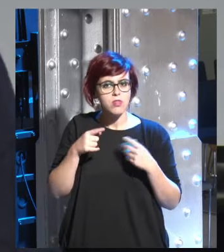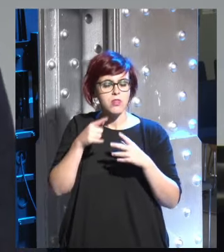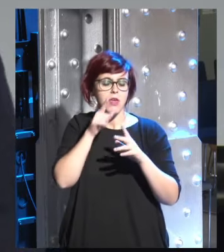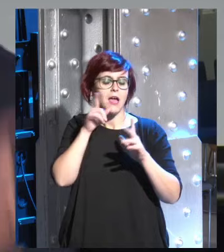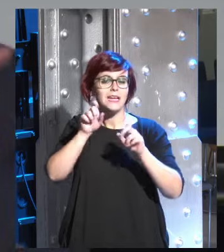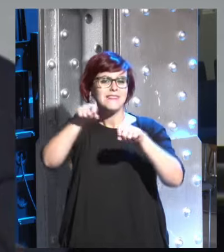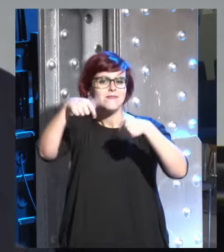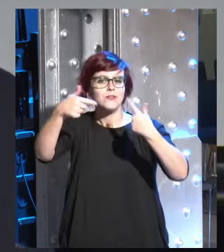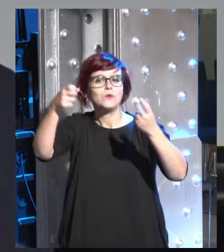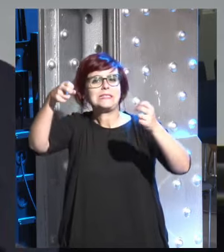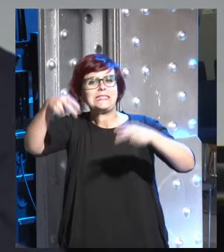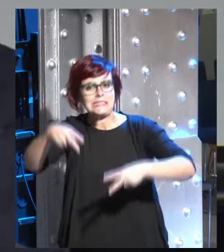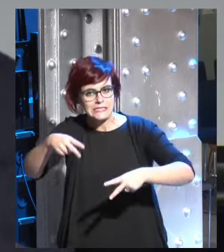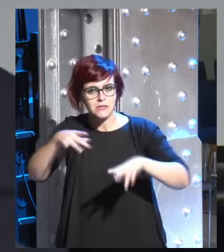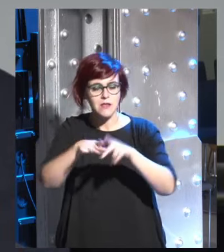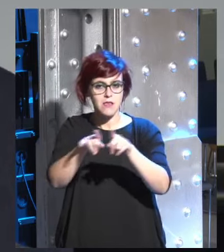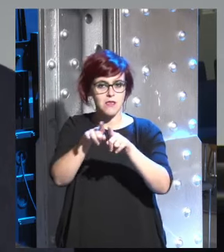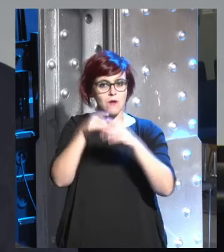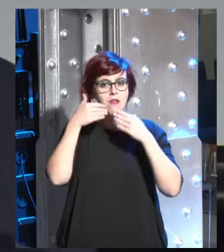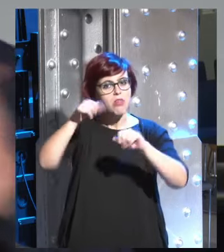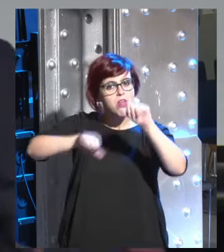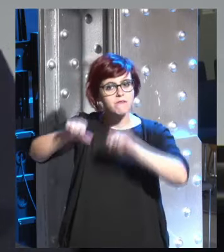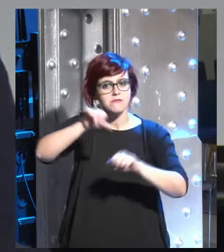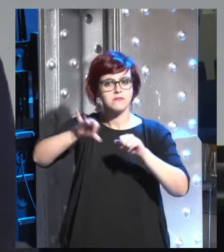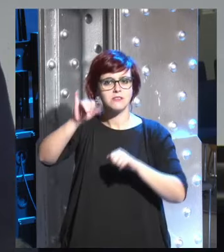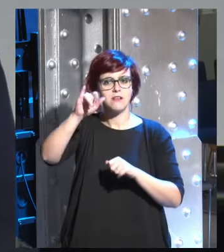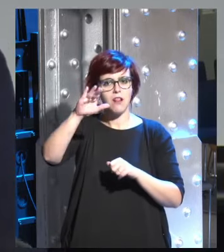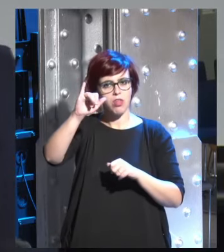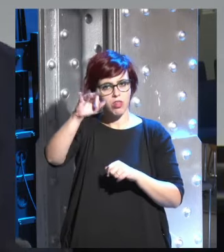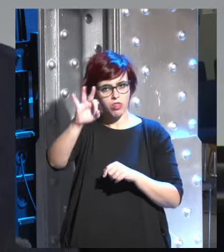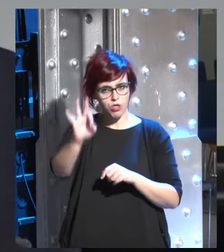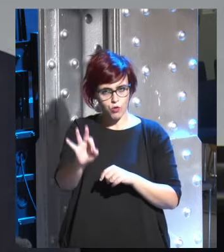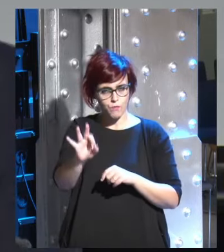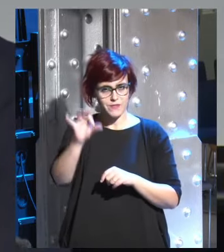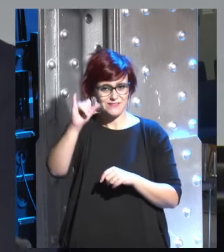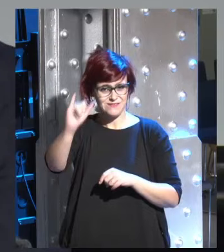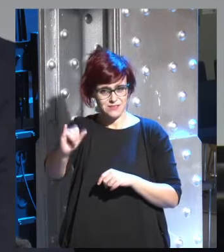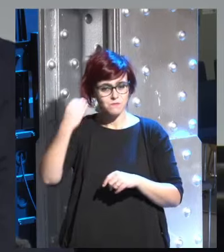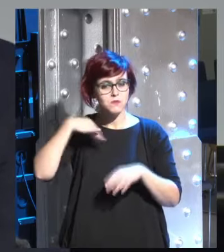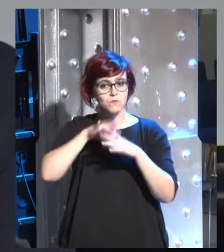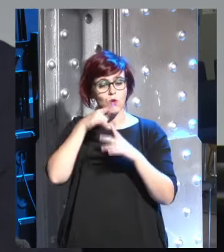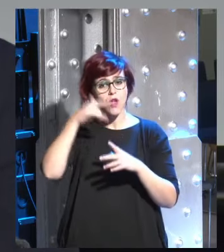basada en la química del silicio y podemos subir la conciencia humana a un ordenador